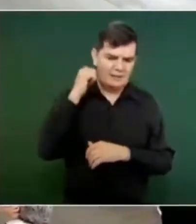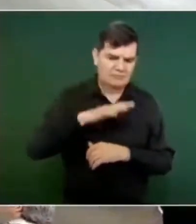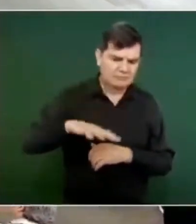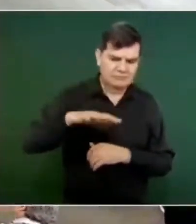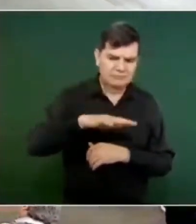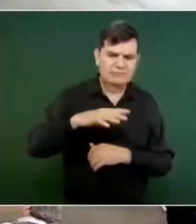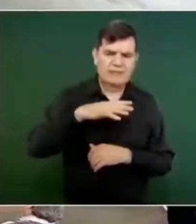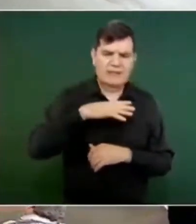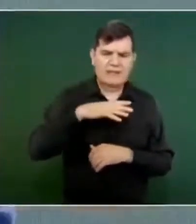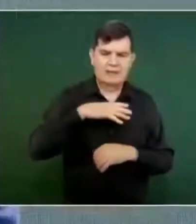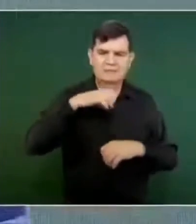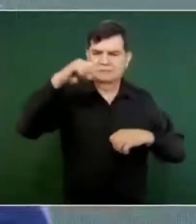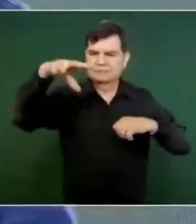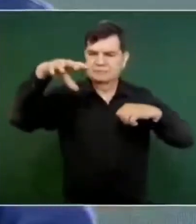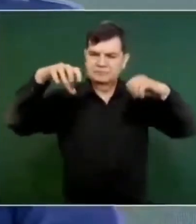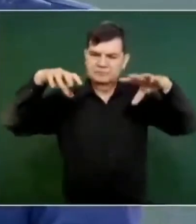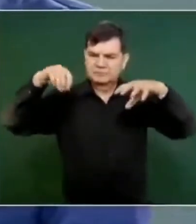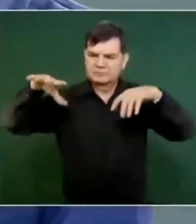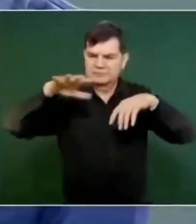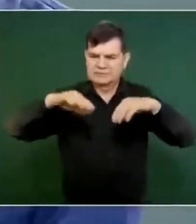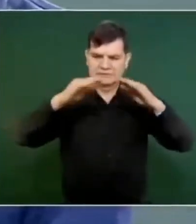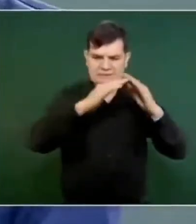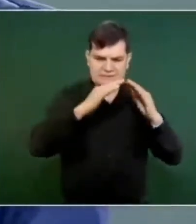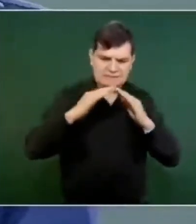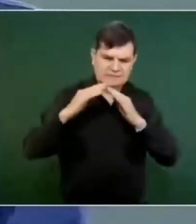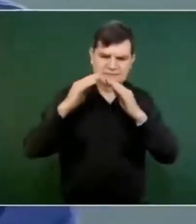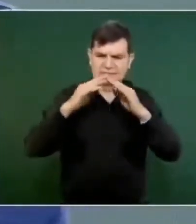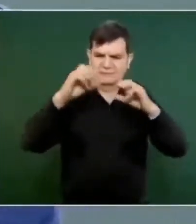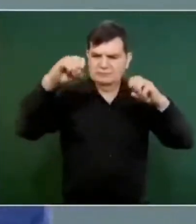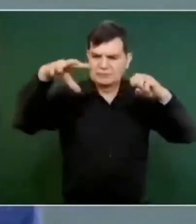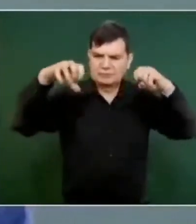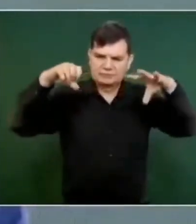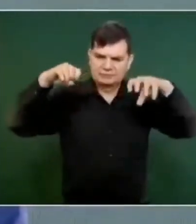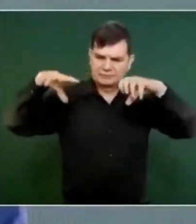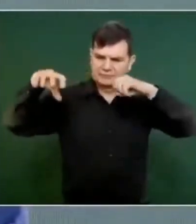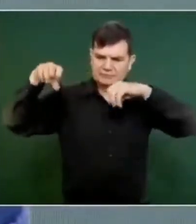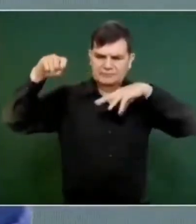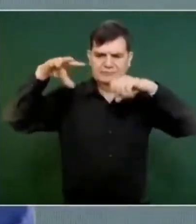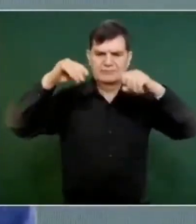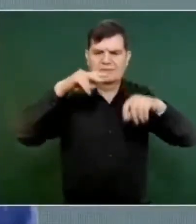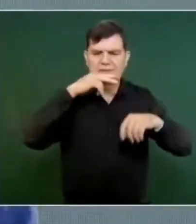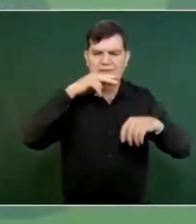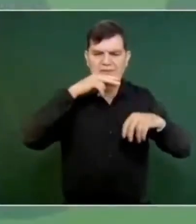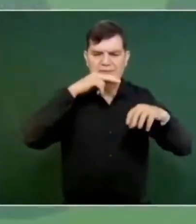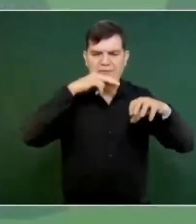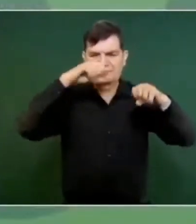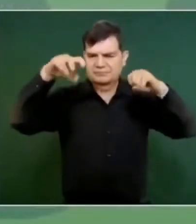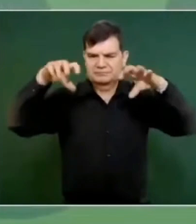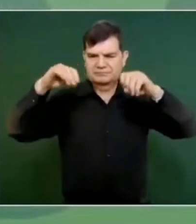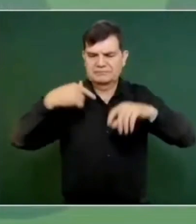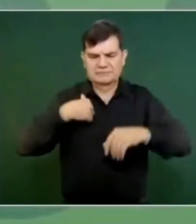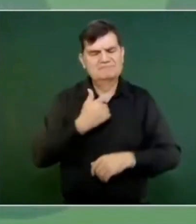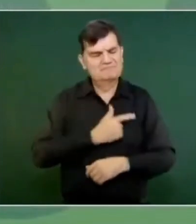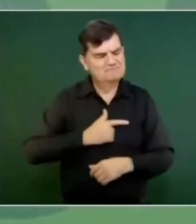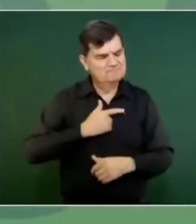hay en muchas casas los foquitos de Navidad y me dio mucho gusto eso,